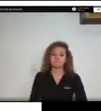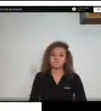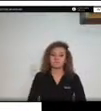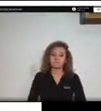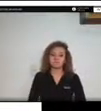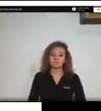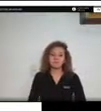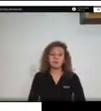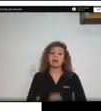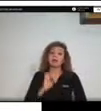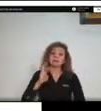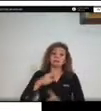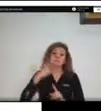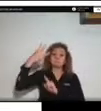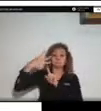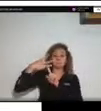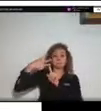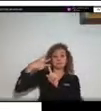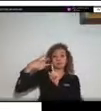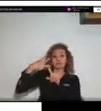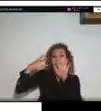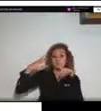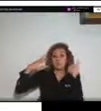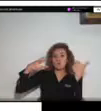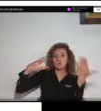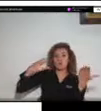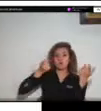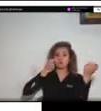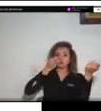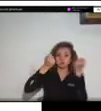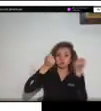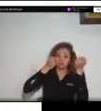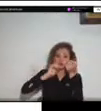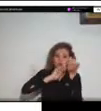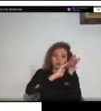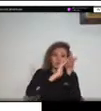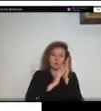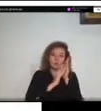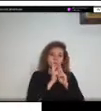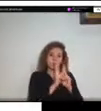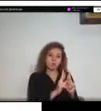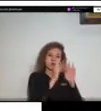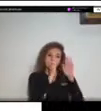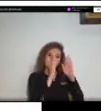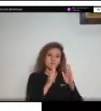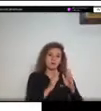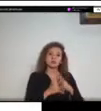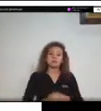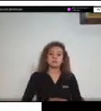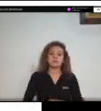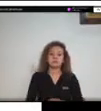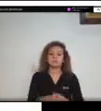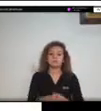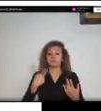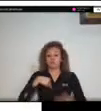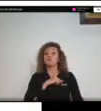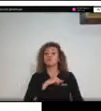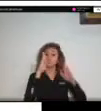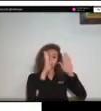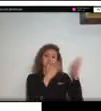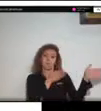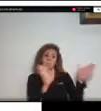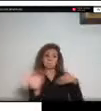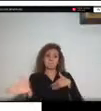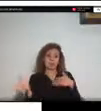CENIT es importante mencionarles que nosotros atendemos todo lo que tiene que ver con nuestros planes de emergencia y contingencia desde